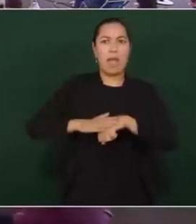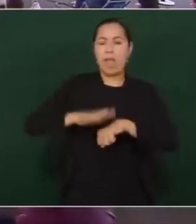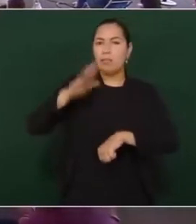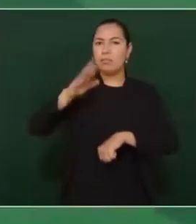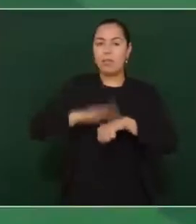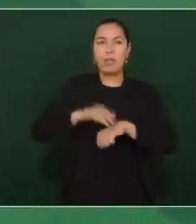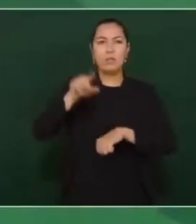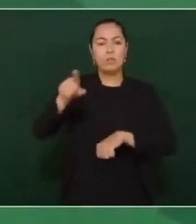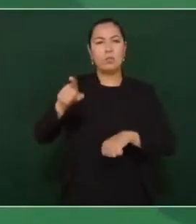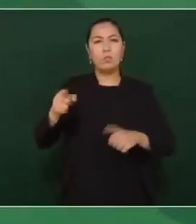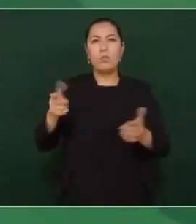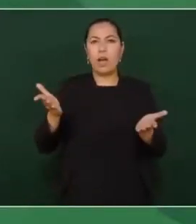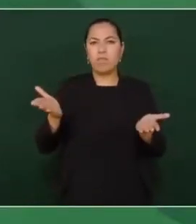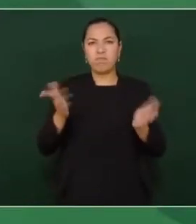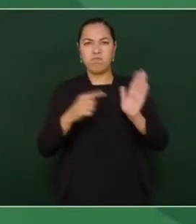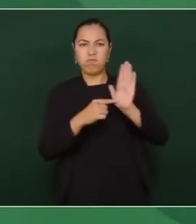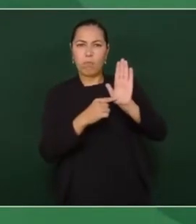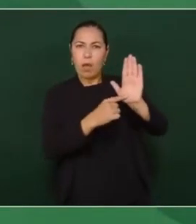promoción